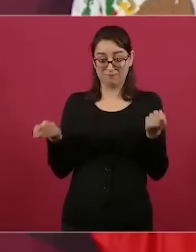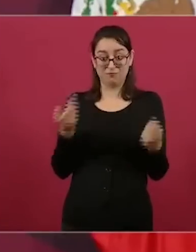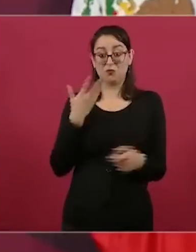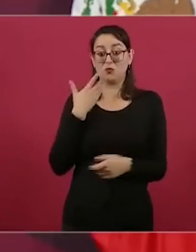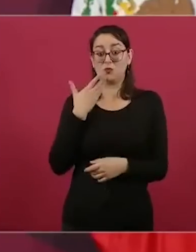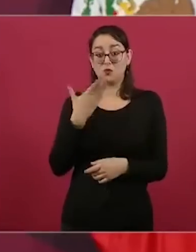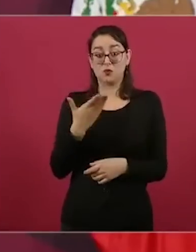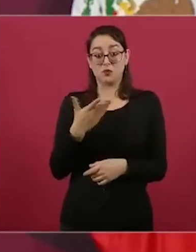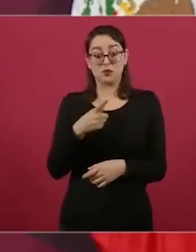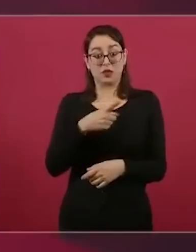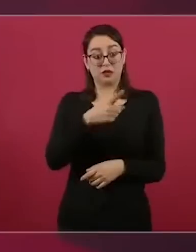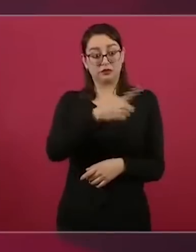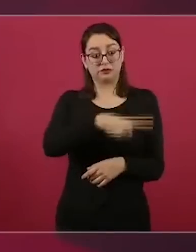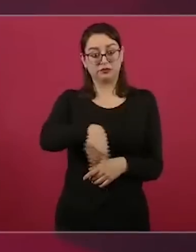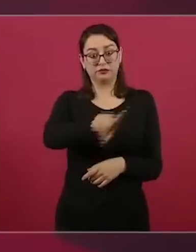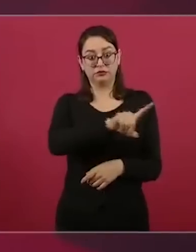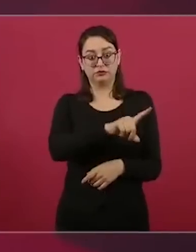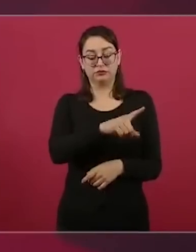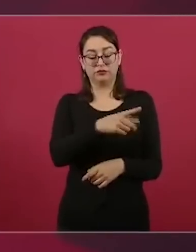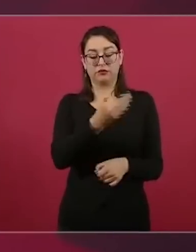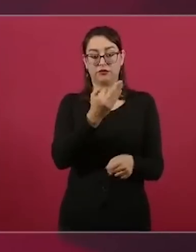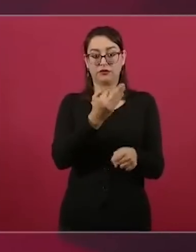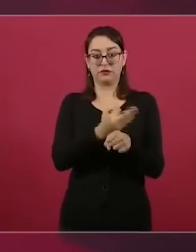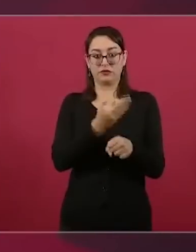hicieron un tiradero